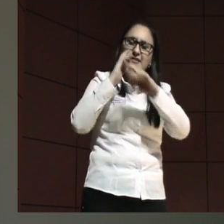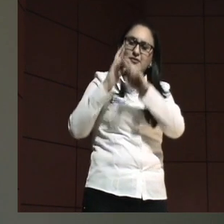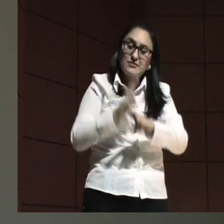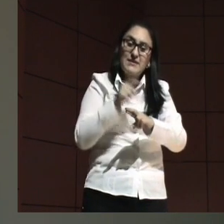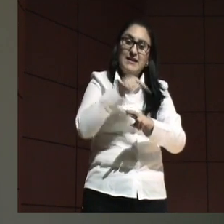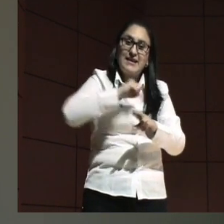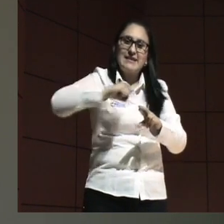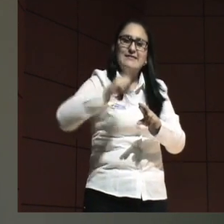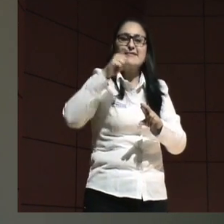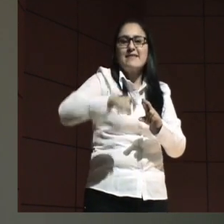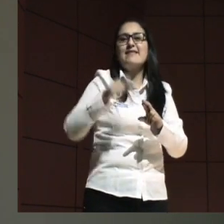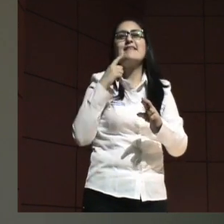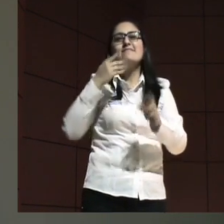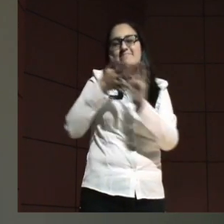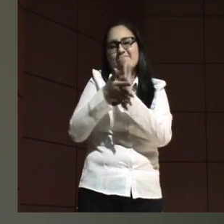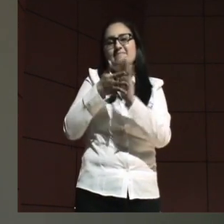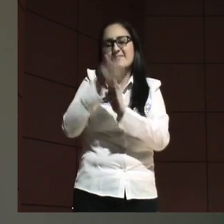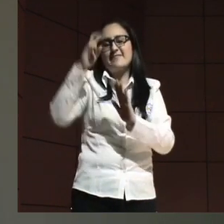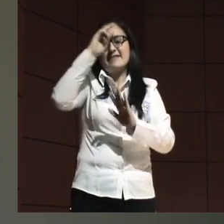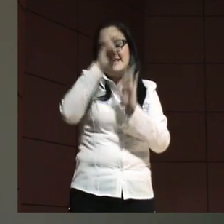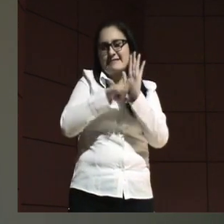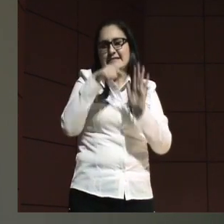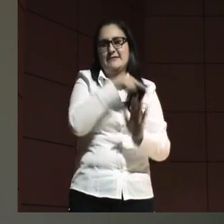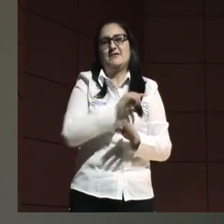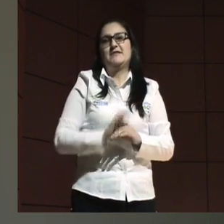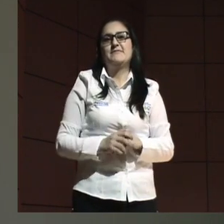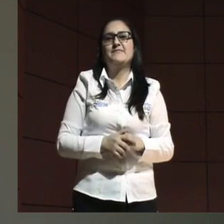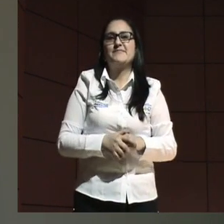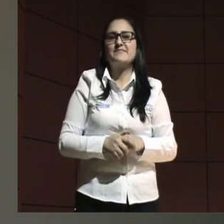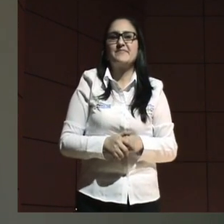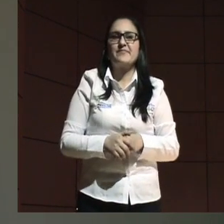hay que hablar de un telos y naturalista necesariamente.